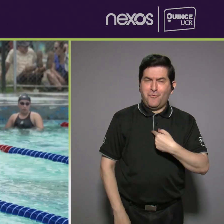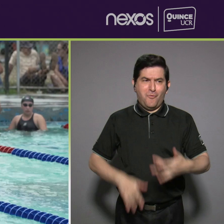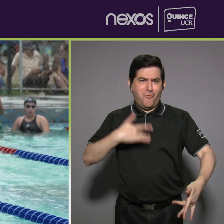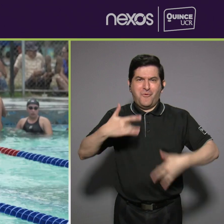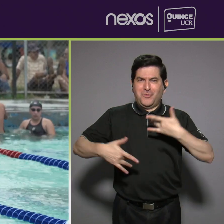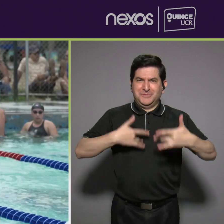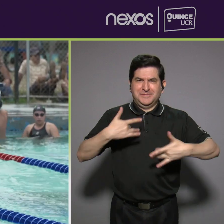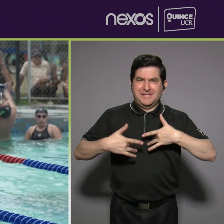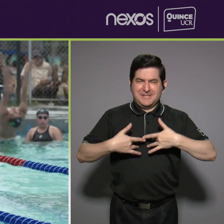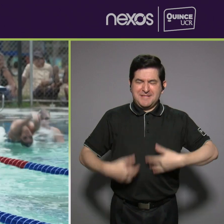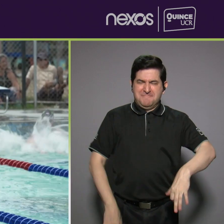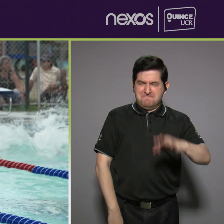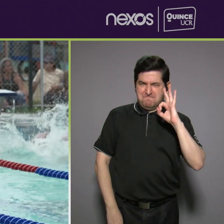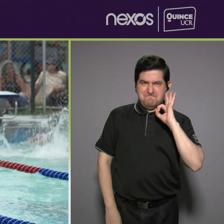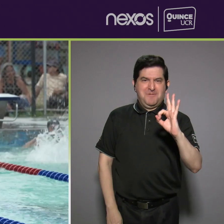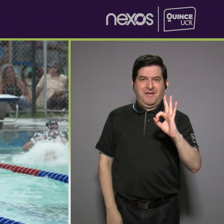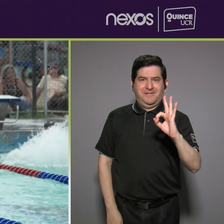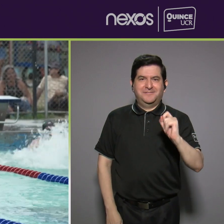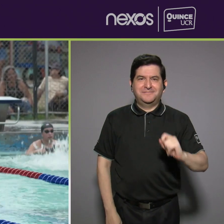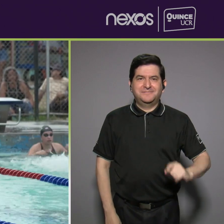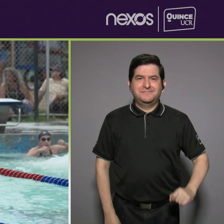siente bien, muy bien.